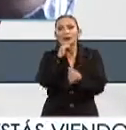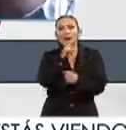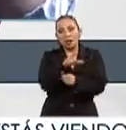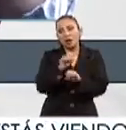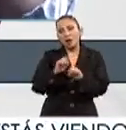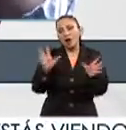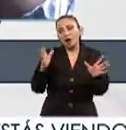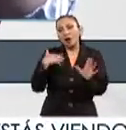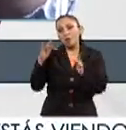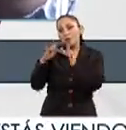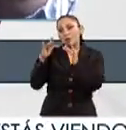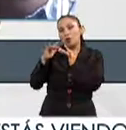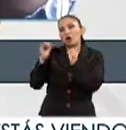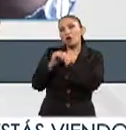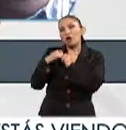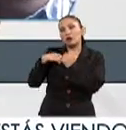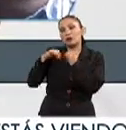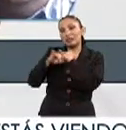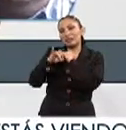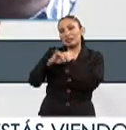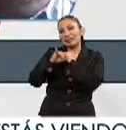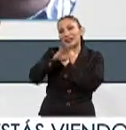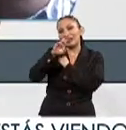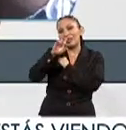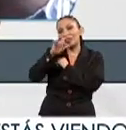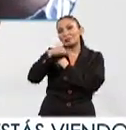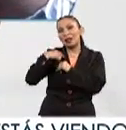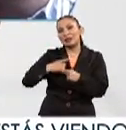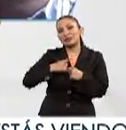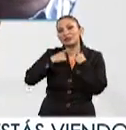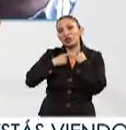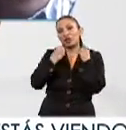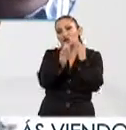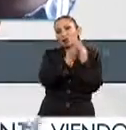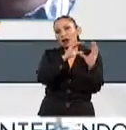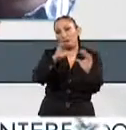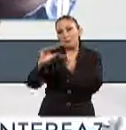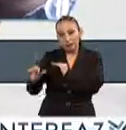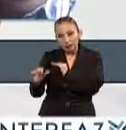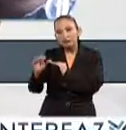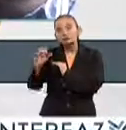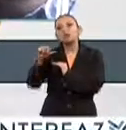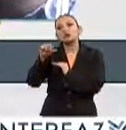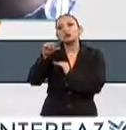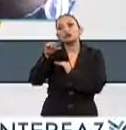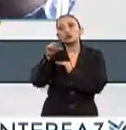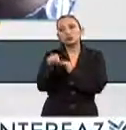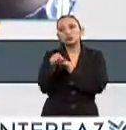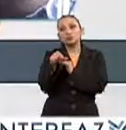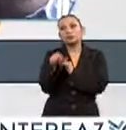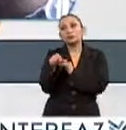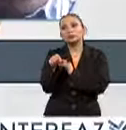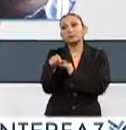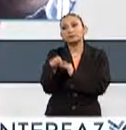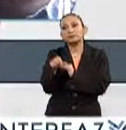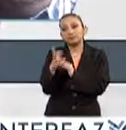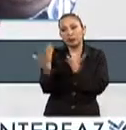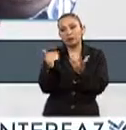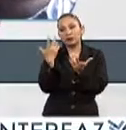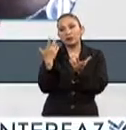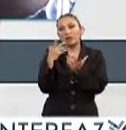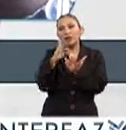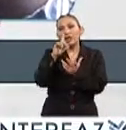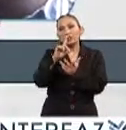obviamente conectarse a través de las redes para la Dirección General de Capacitación de de de